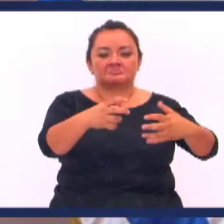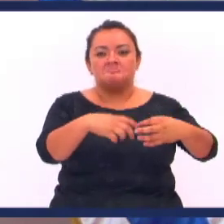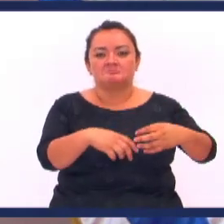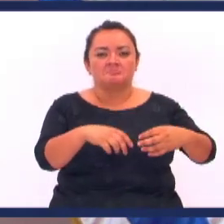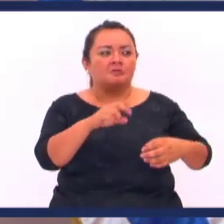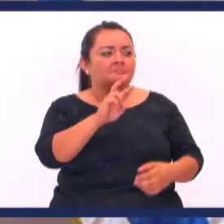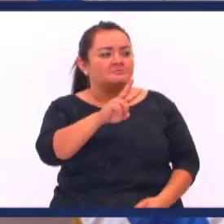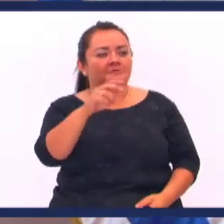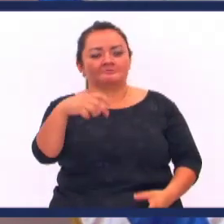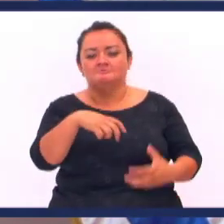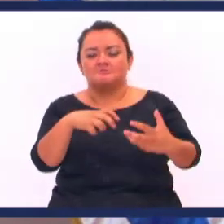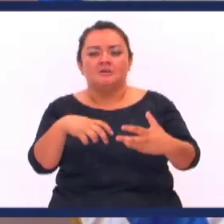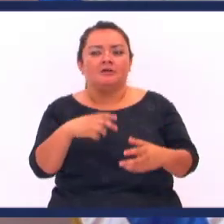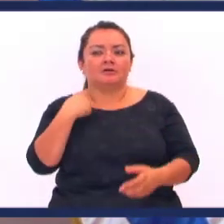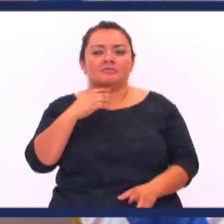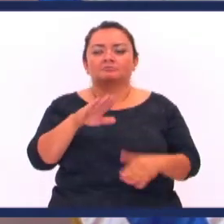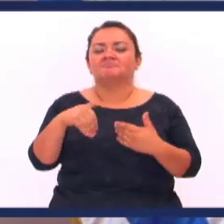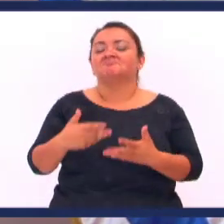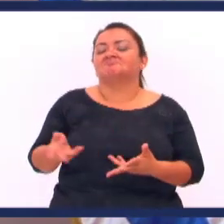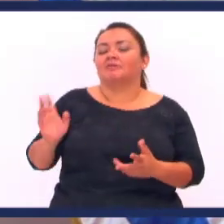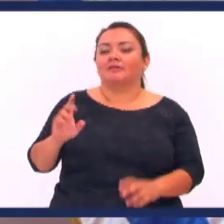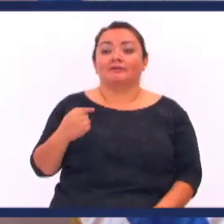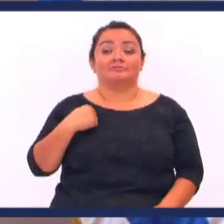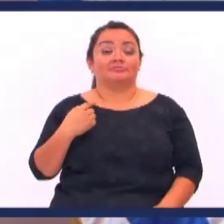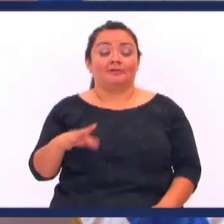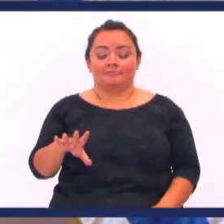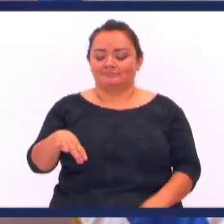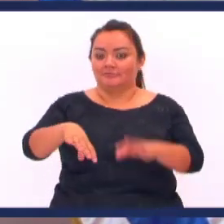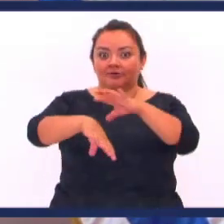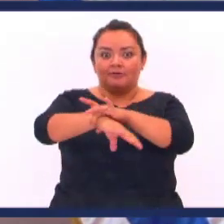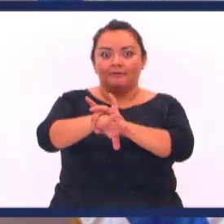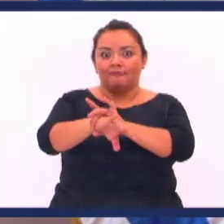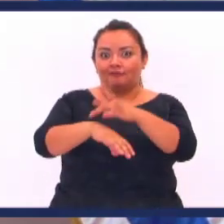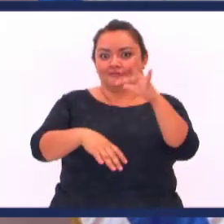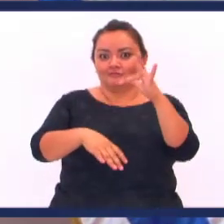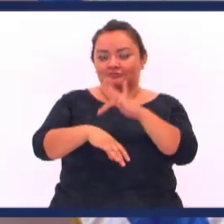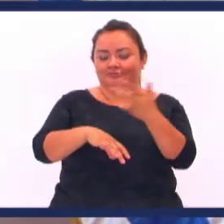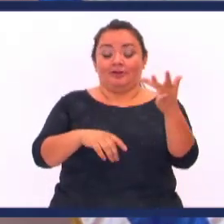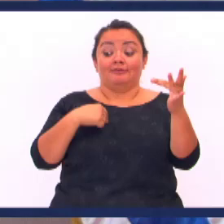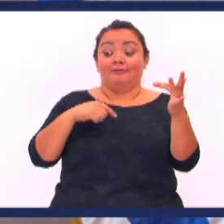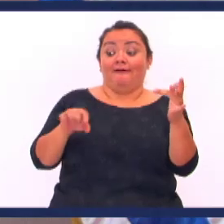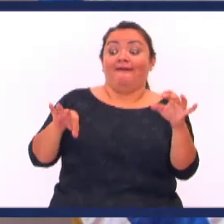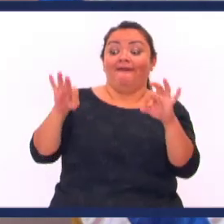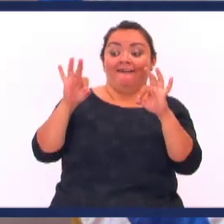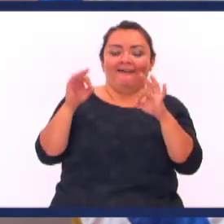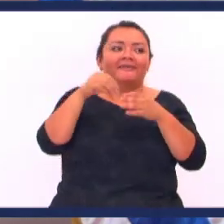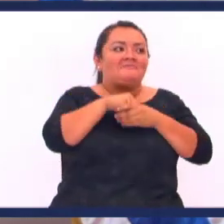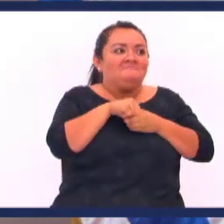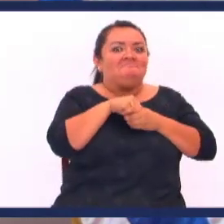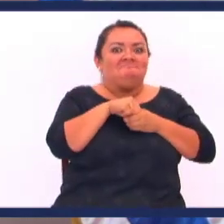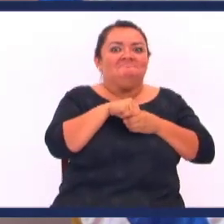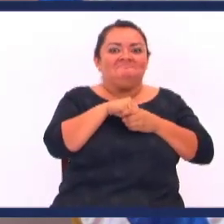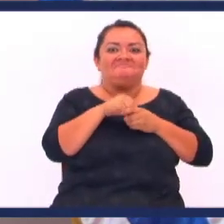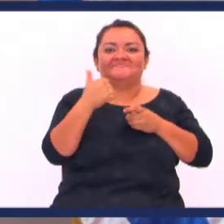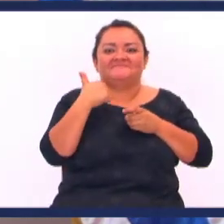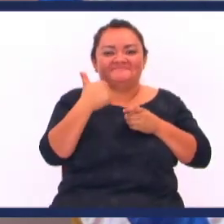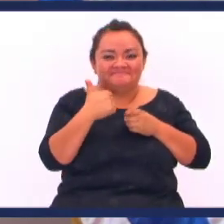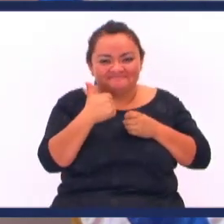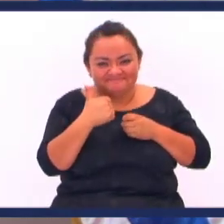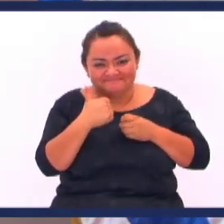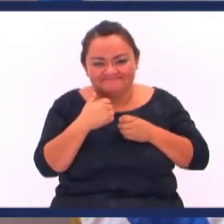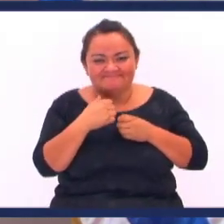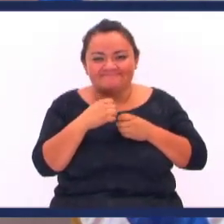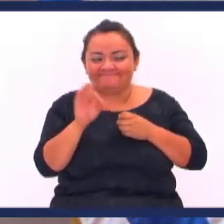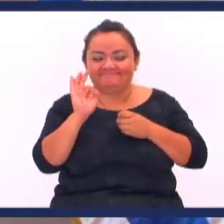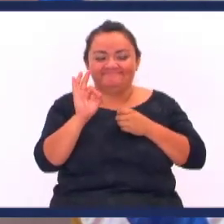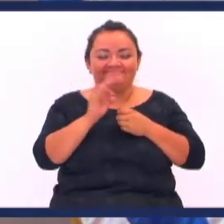Me dijo Dame dos paquetes De cigay Se llevó todo lo que quería Ay yo al ver La gran pulsera No me dije Yo si O me haqué La lotería Yo creí que me habían